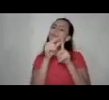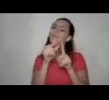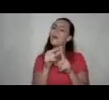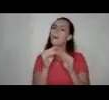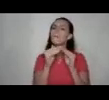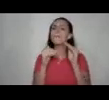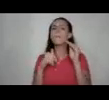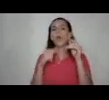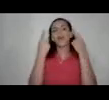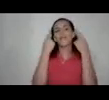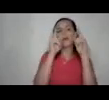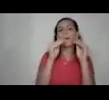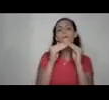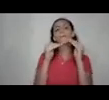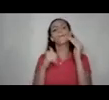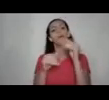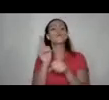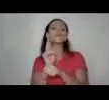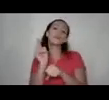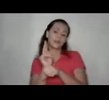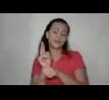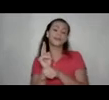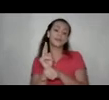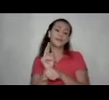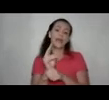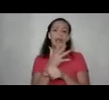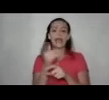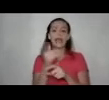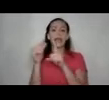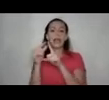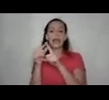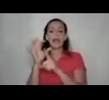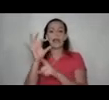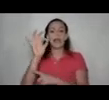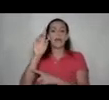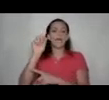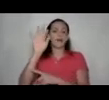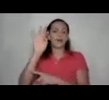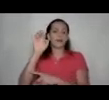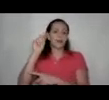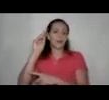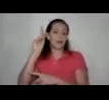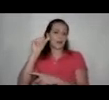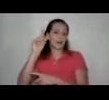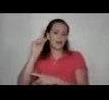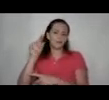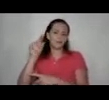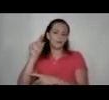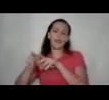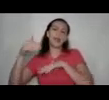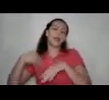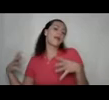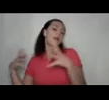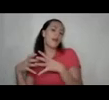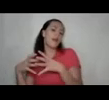famosa o mucho menos utilizada que la palabra fraternidad precisamente porque la manera que nos han educado para